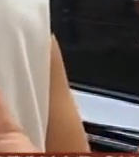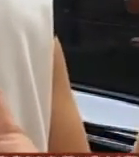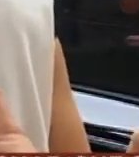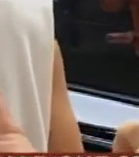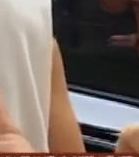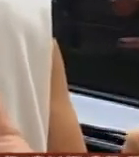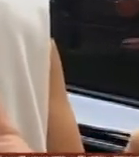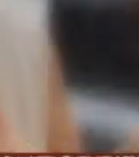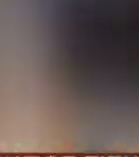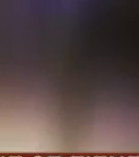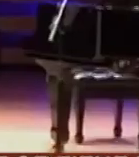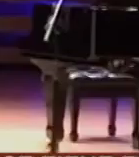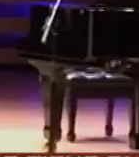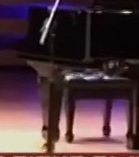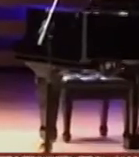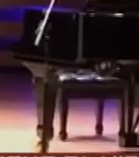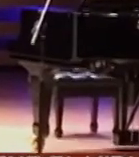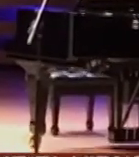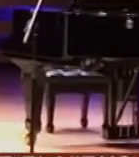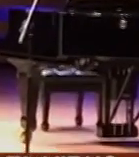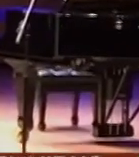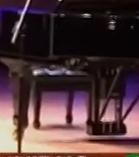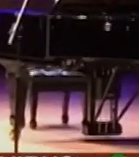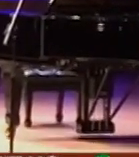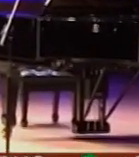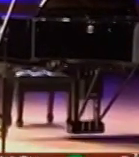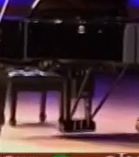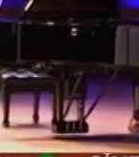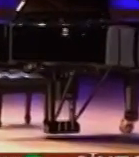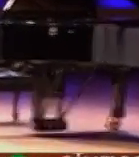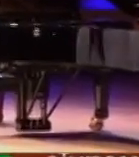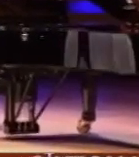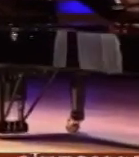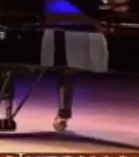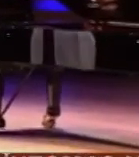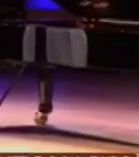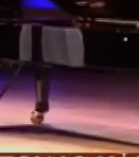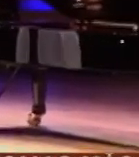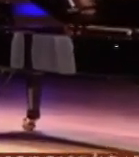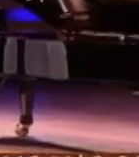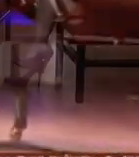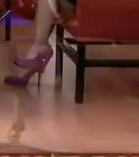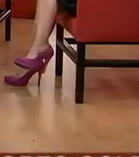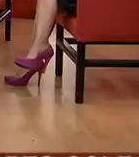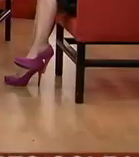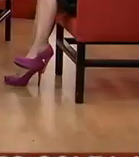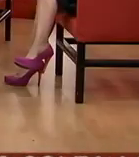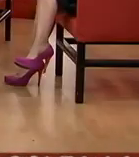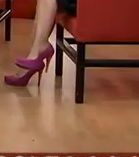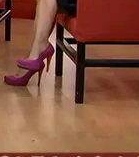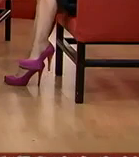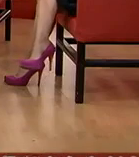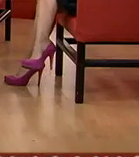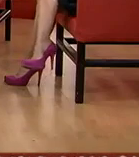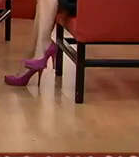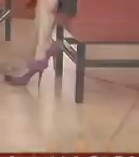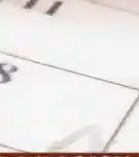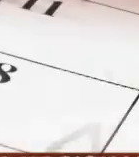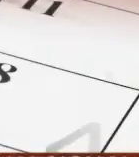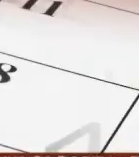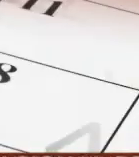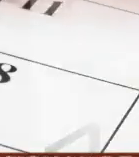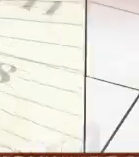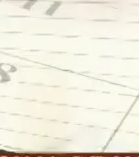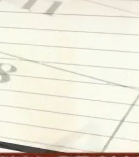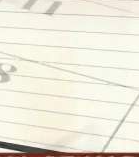y es un lenguaje universal Para México al día desde Toronto, Canadá Gabriel Ramírez Este lunes a las 12 horas el